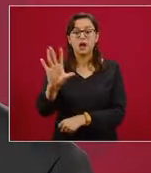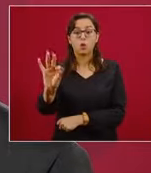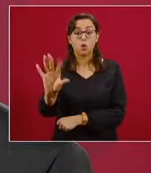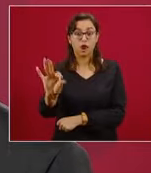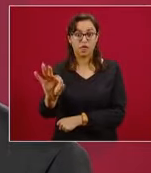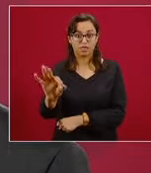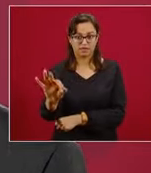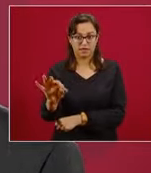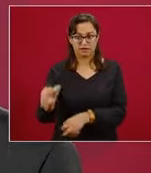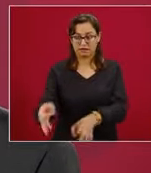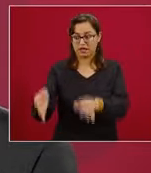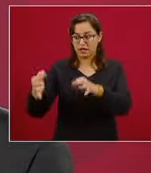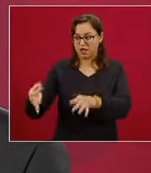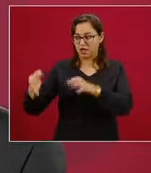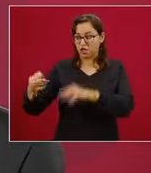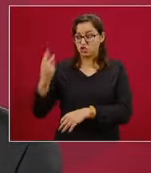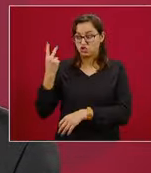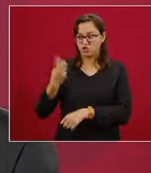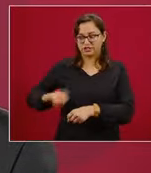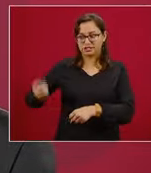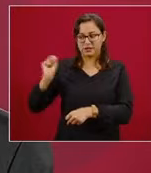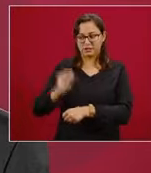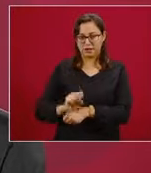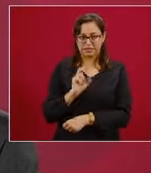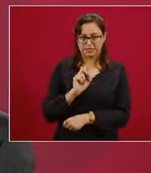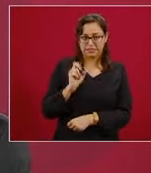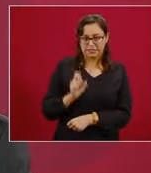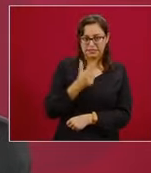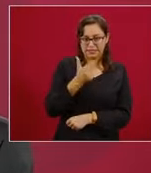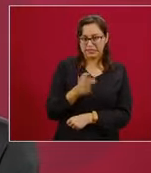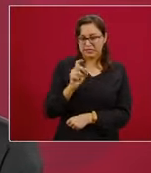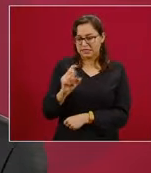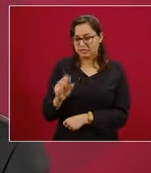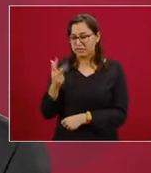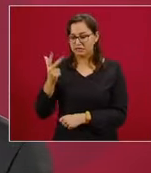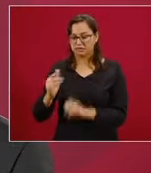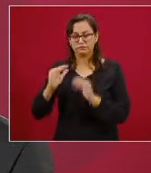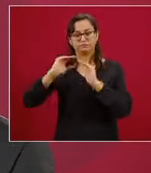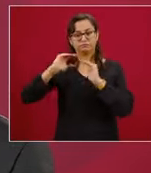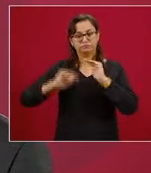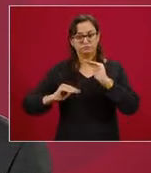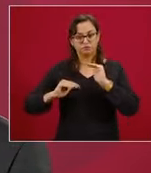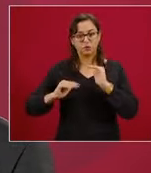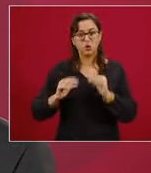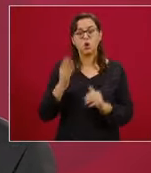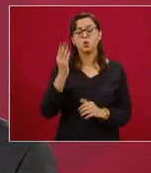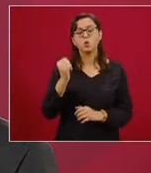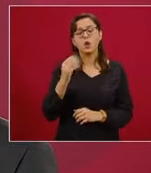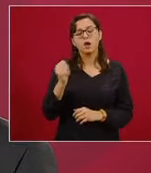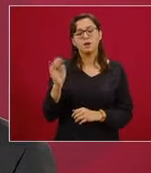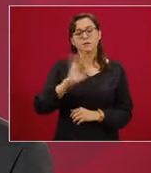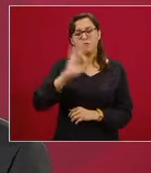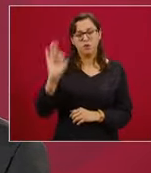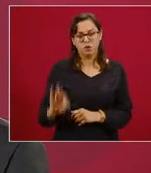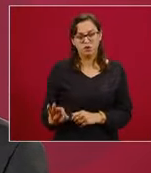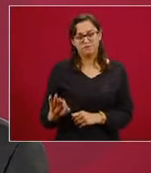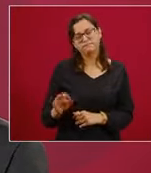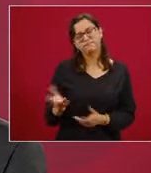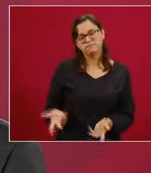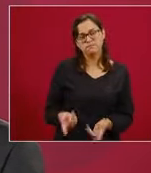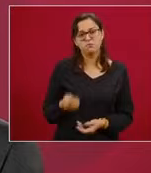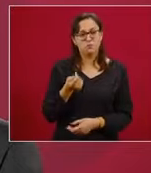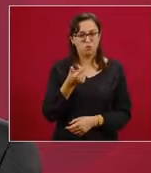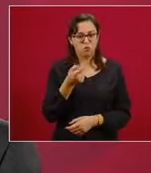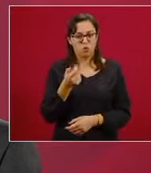entre la semana 37 y 38 se redujo 9 por ciento. Es un cambio relativamente pequeño comparado con el de la semana anterior,